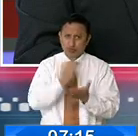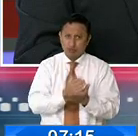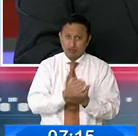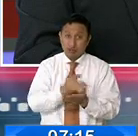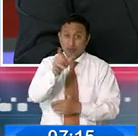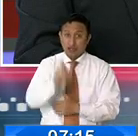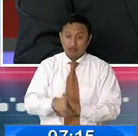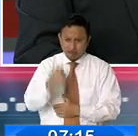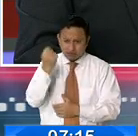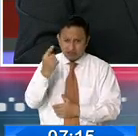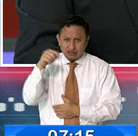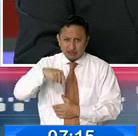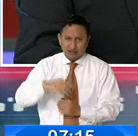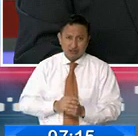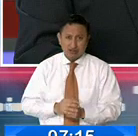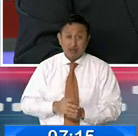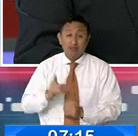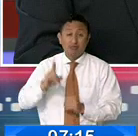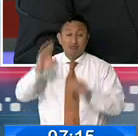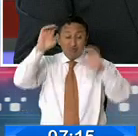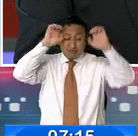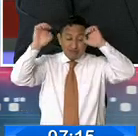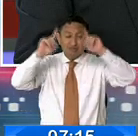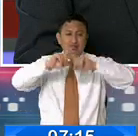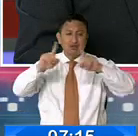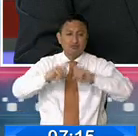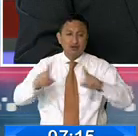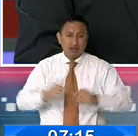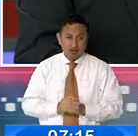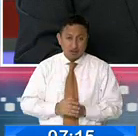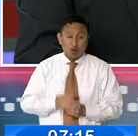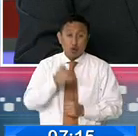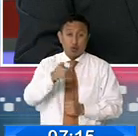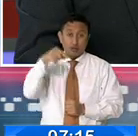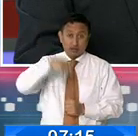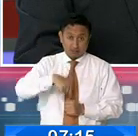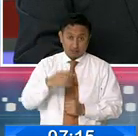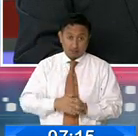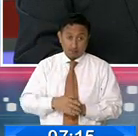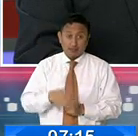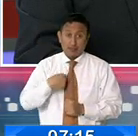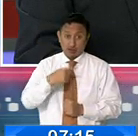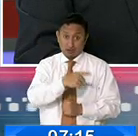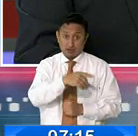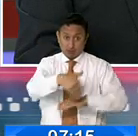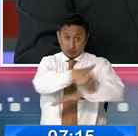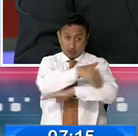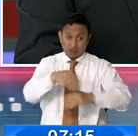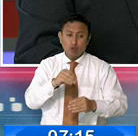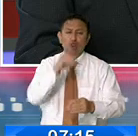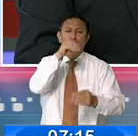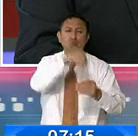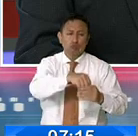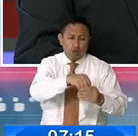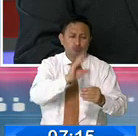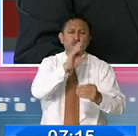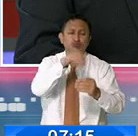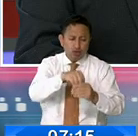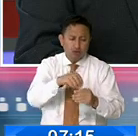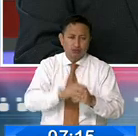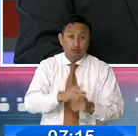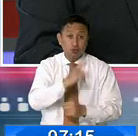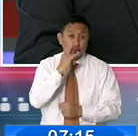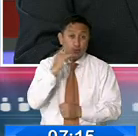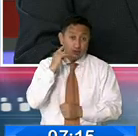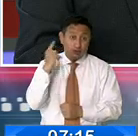la ciudadanía a través de distintas estrategias, de que cuando nosotros estamos donando en la calle, estamos contribuyendo a que esos